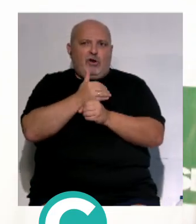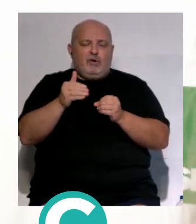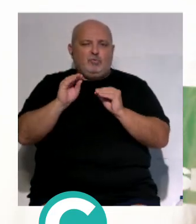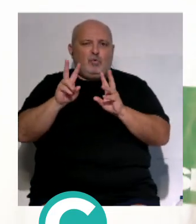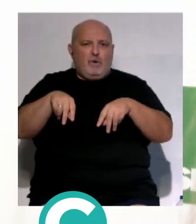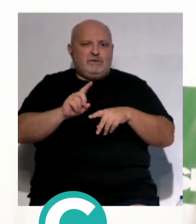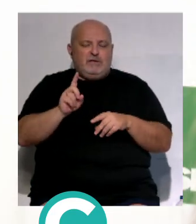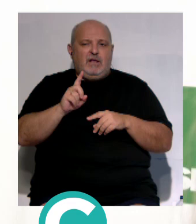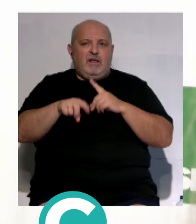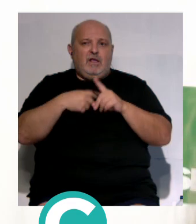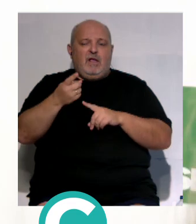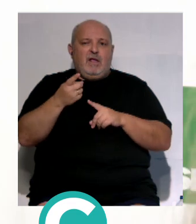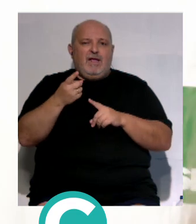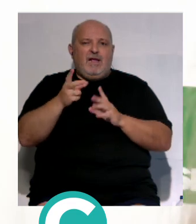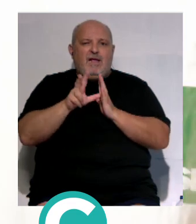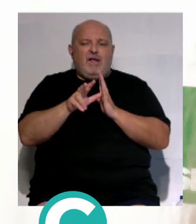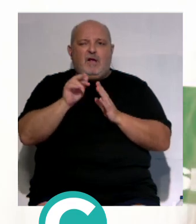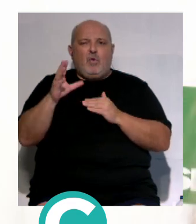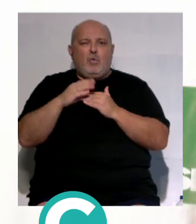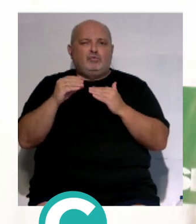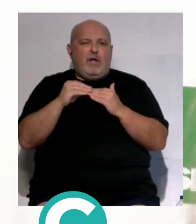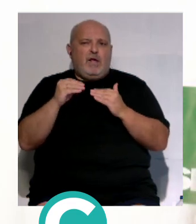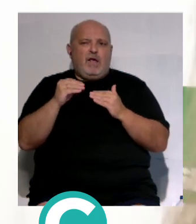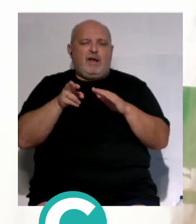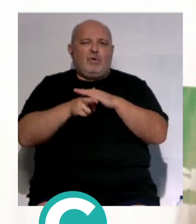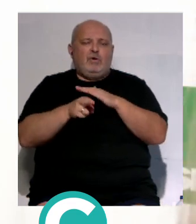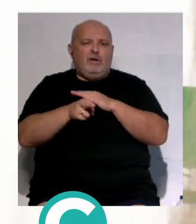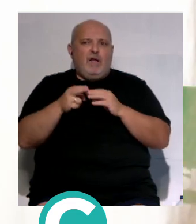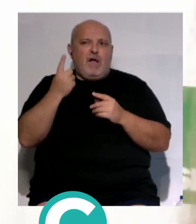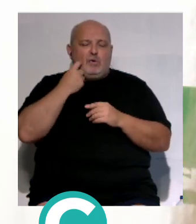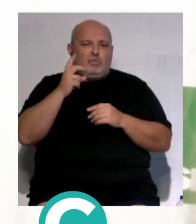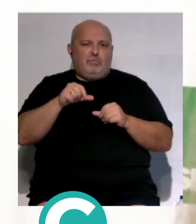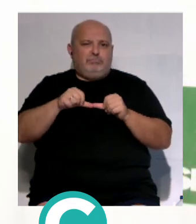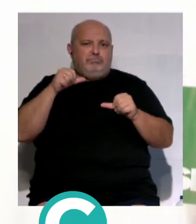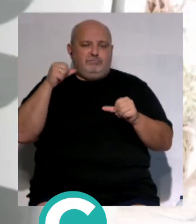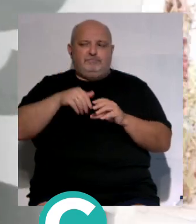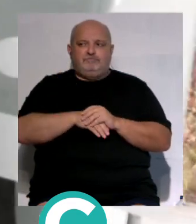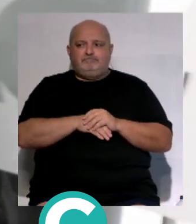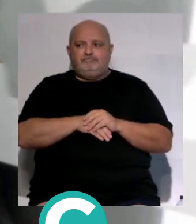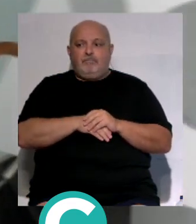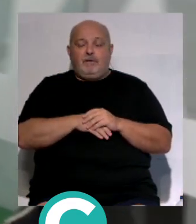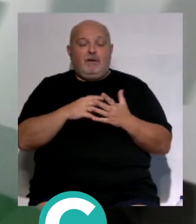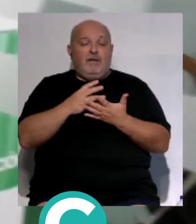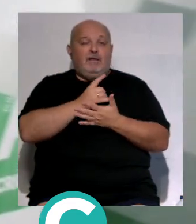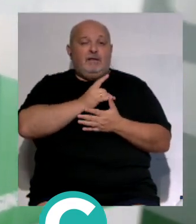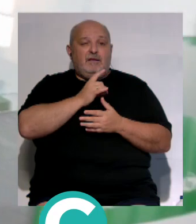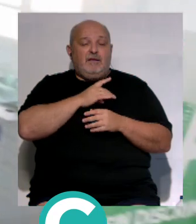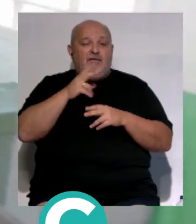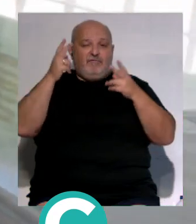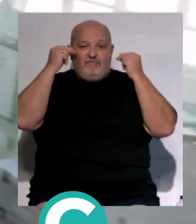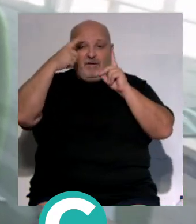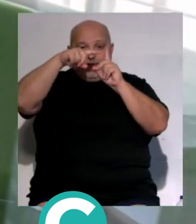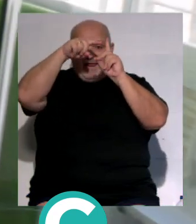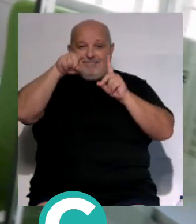no es la suya y utilizar recursos que no está acostumbrado a utilizar. Con todo, el sindicato de enfermería